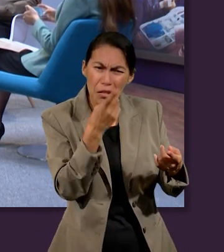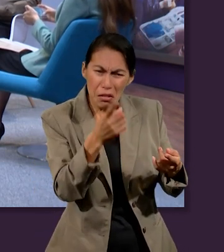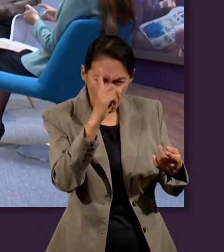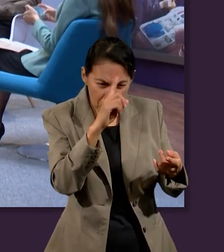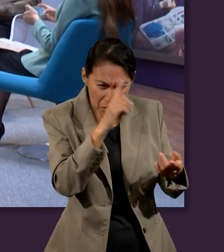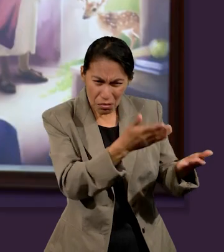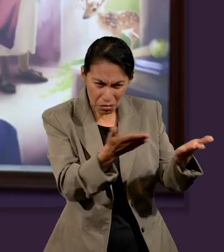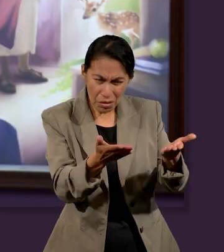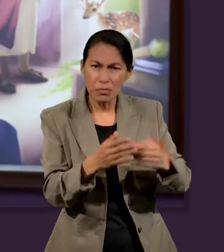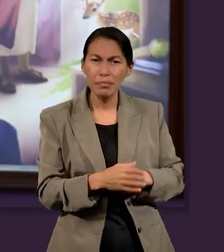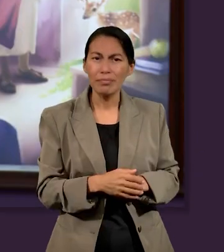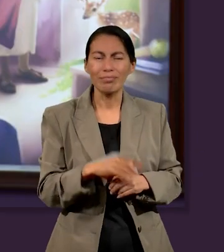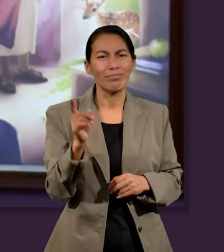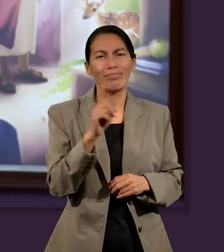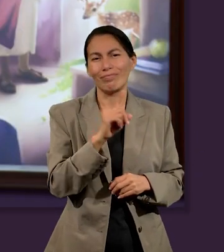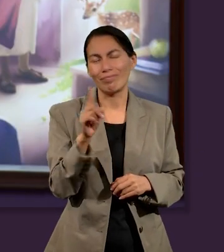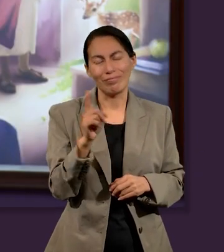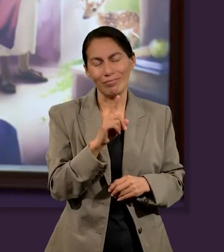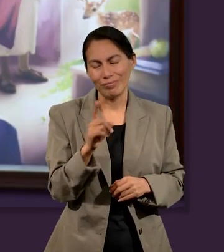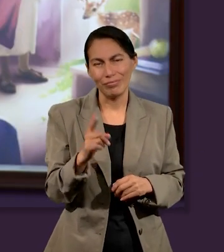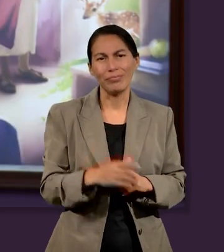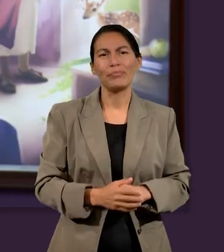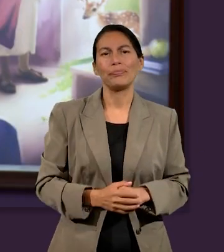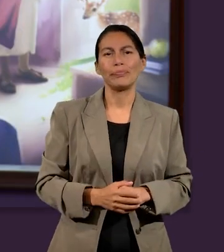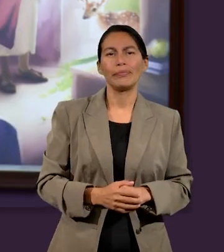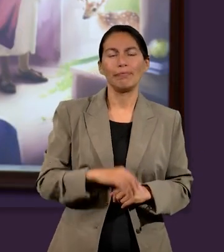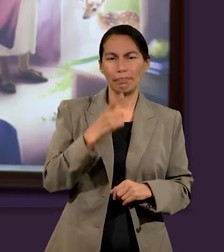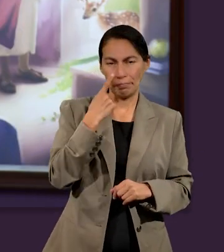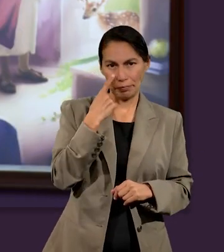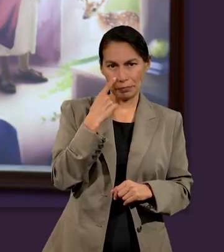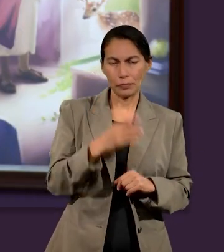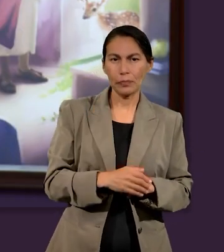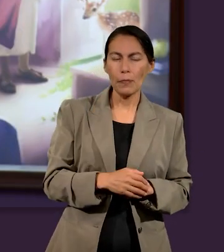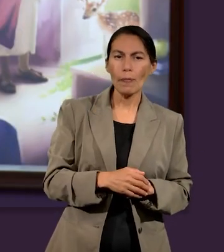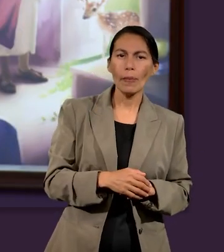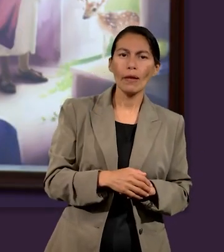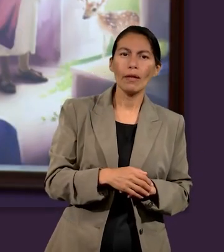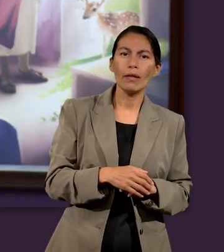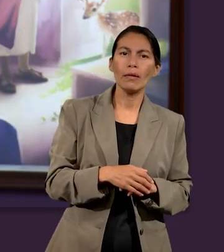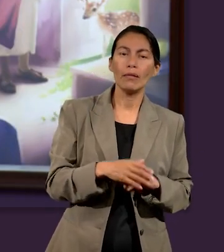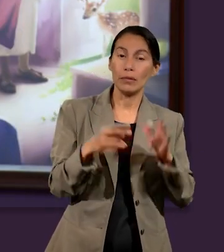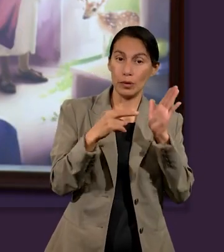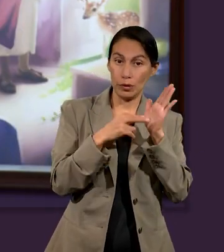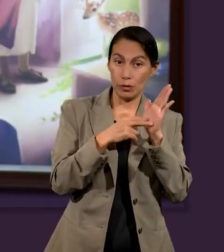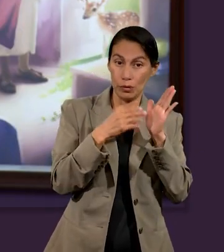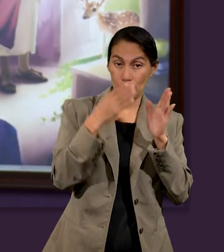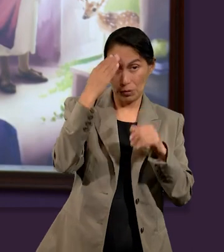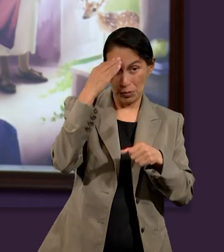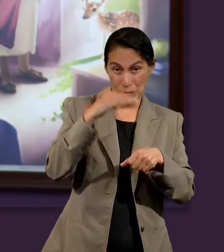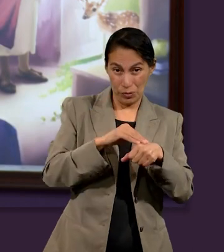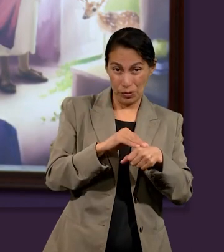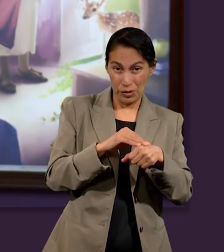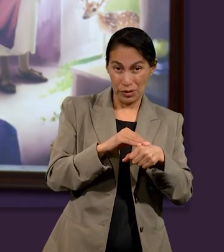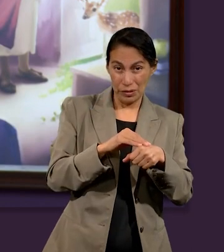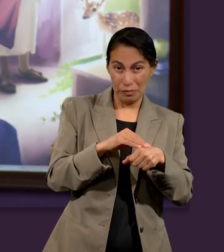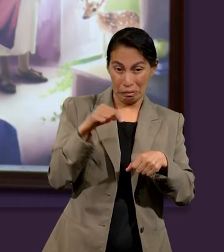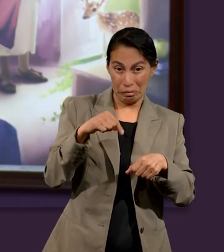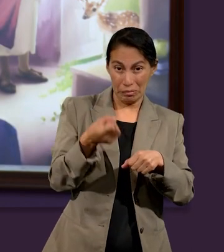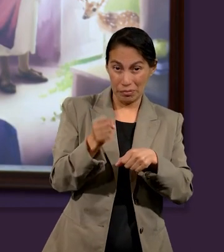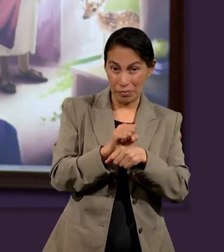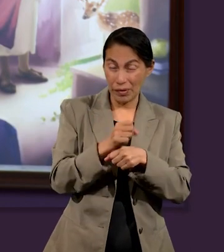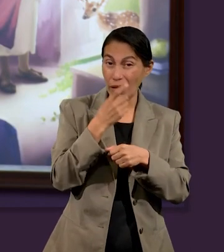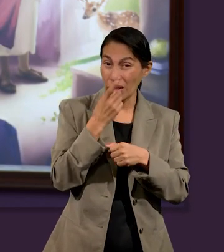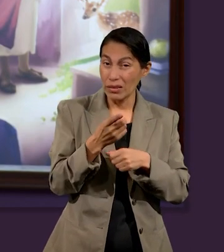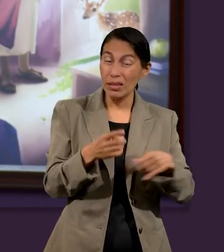Ve a la convocación de este medio. Tal vez no funcionaría por ahí. Y no hay que olvidar, sobre todo, lo que el